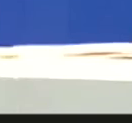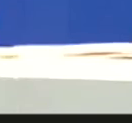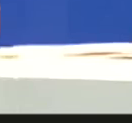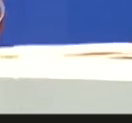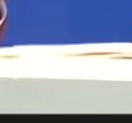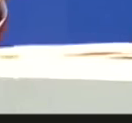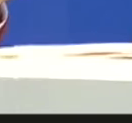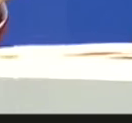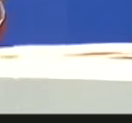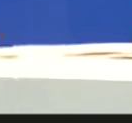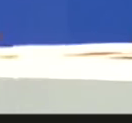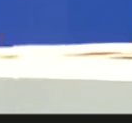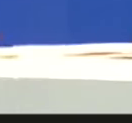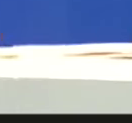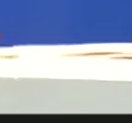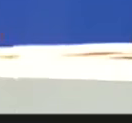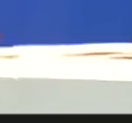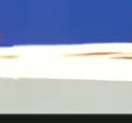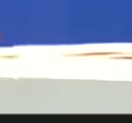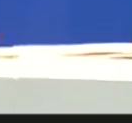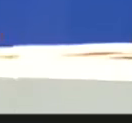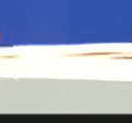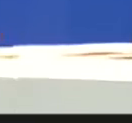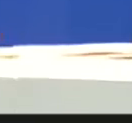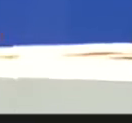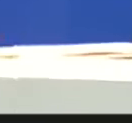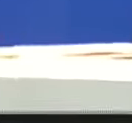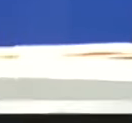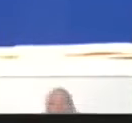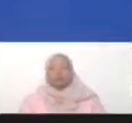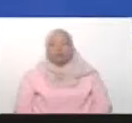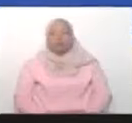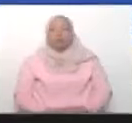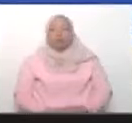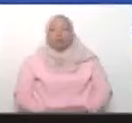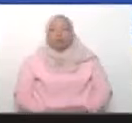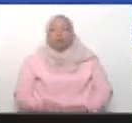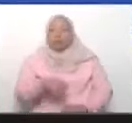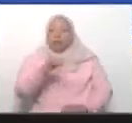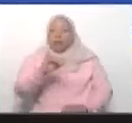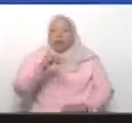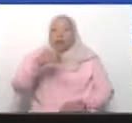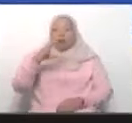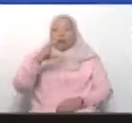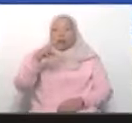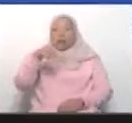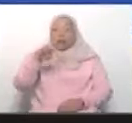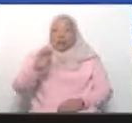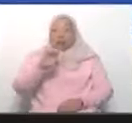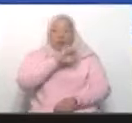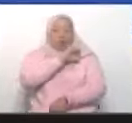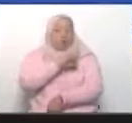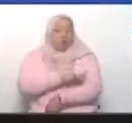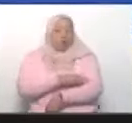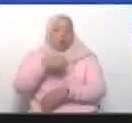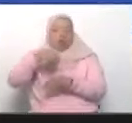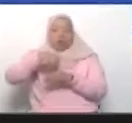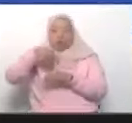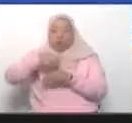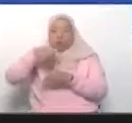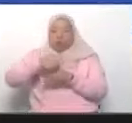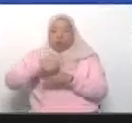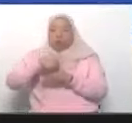todos los referéndums, el Consejo Nacional Electoral por unanimidad, sus cinco directivos,